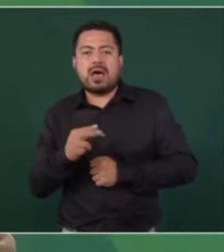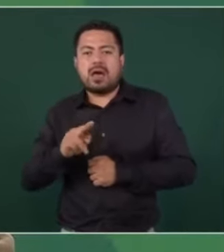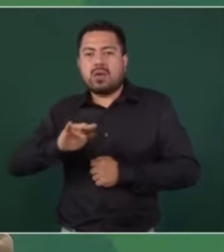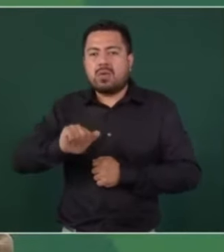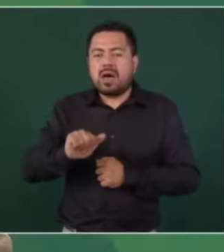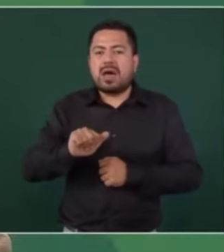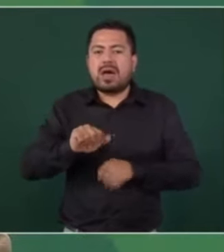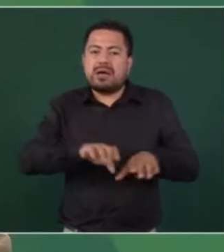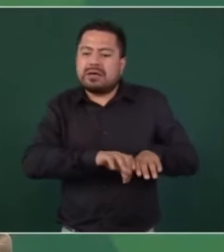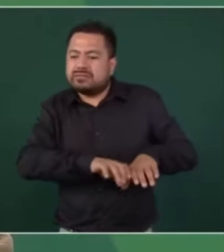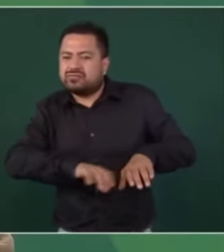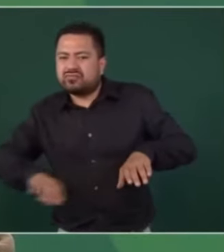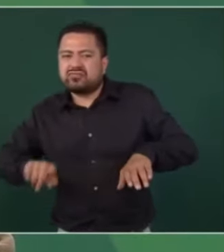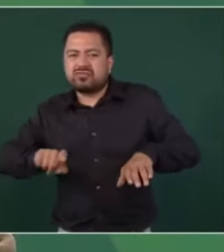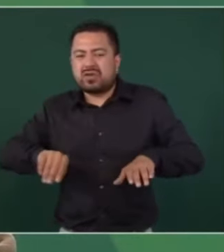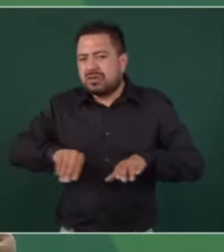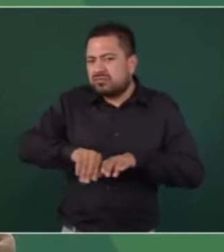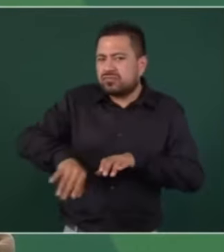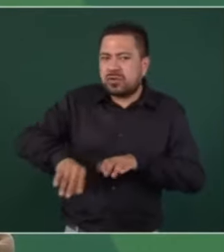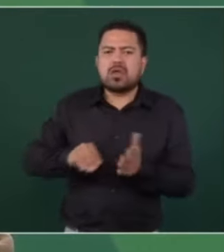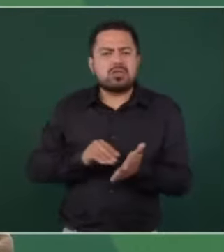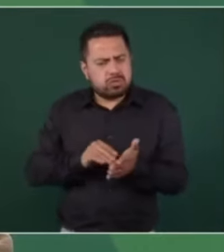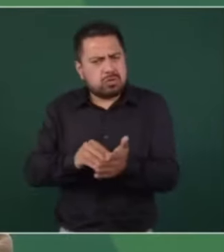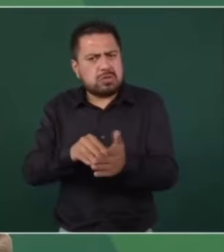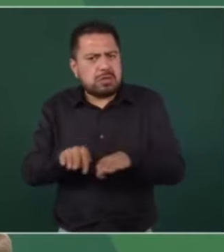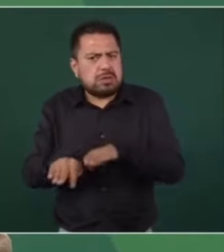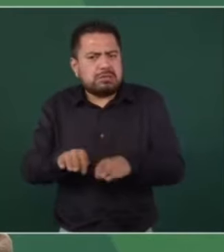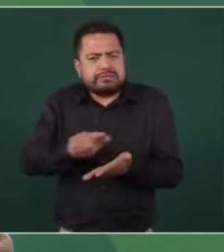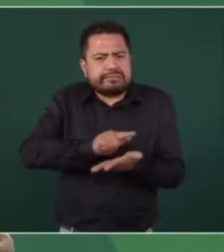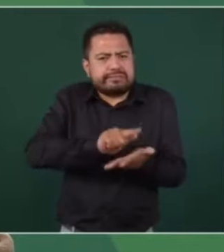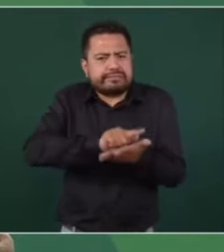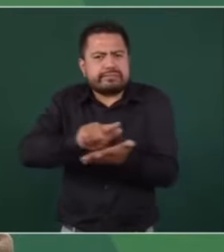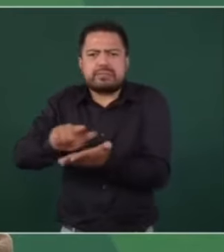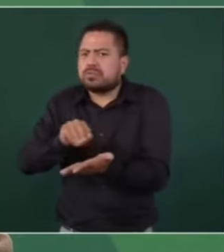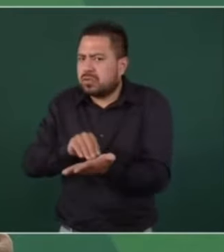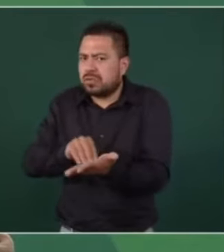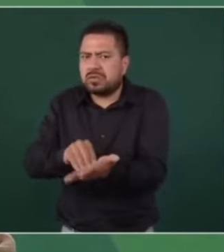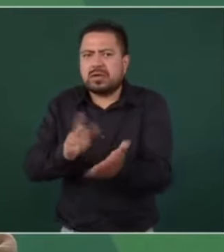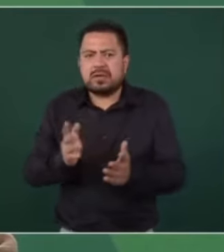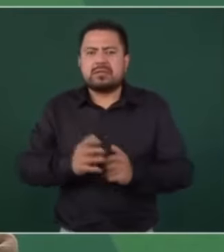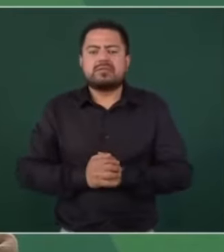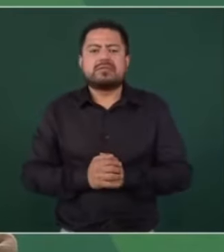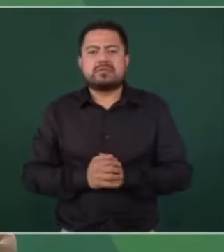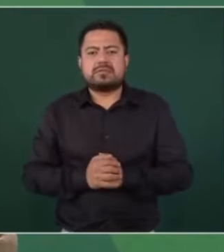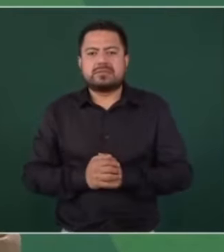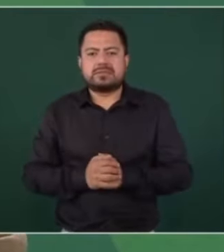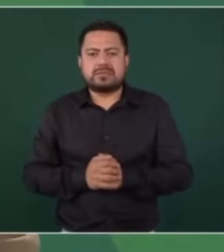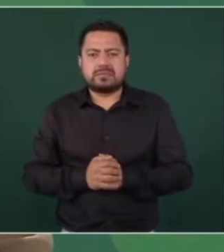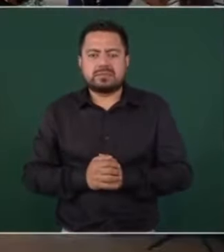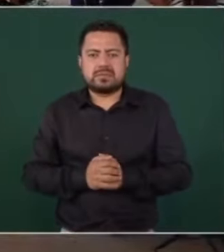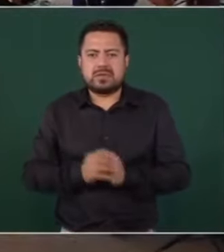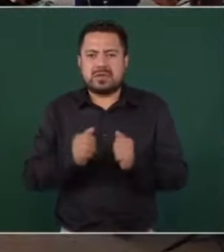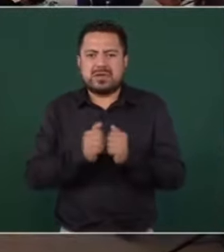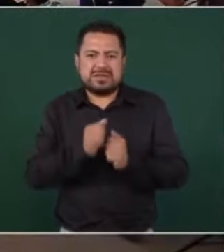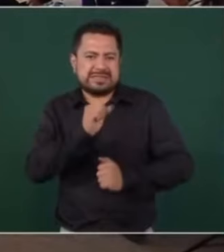va a continuar la labor de limpieza, desde luego lo relacionado con